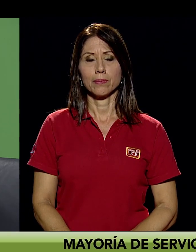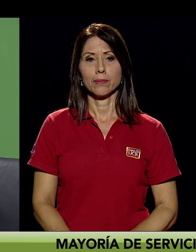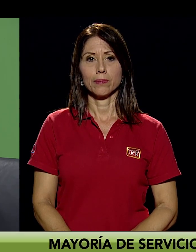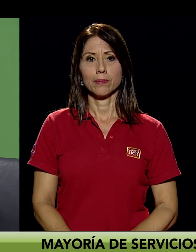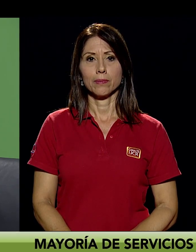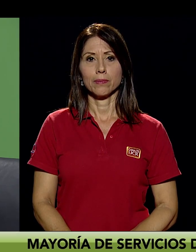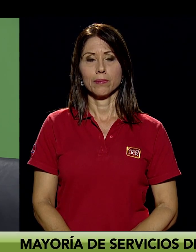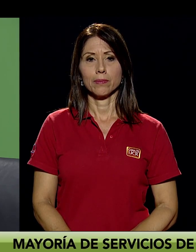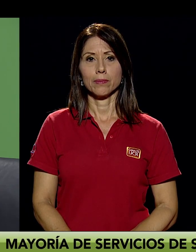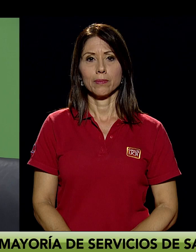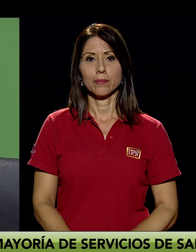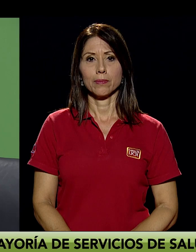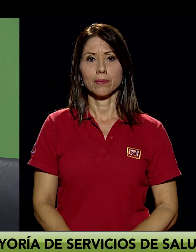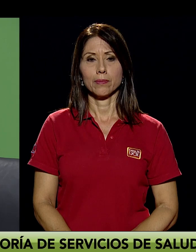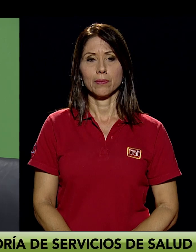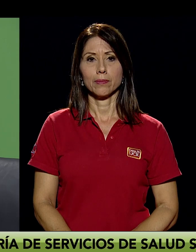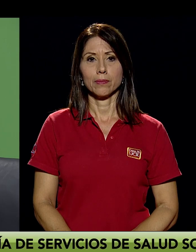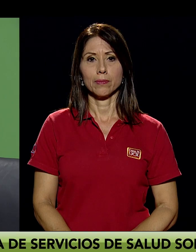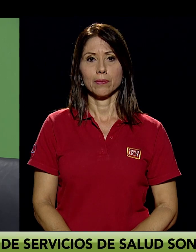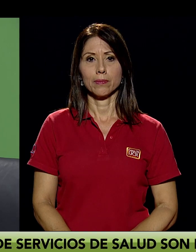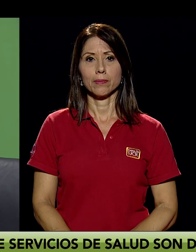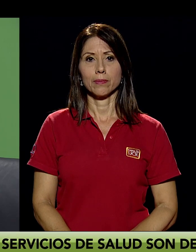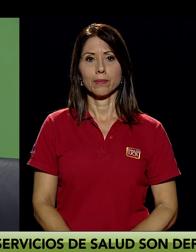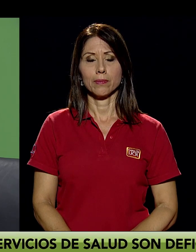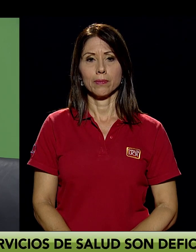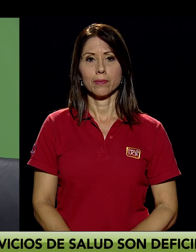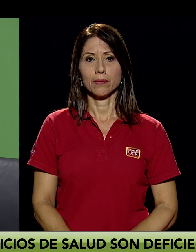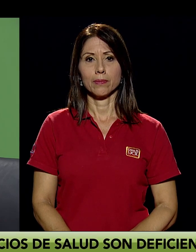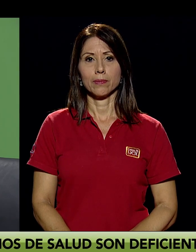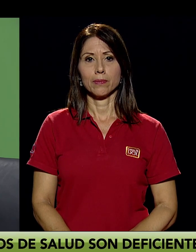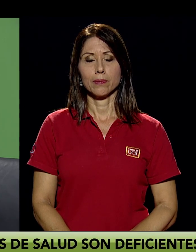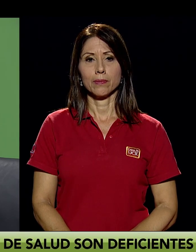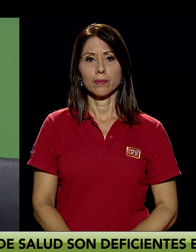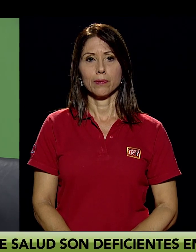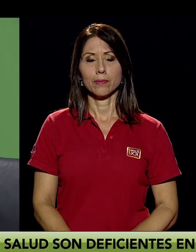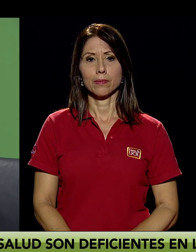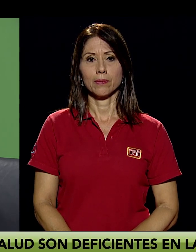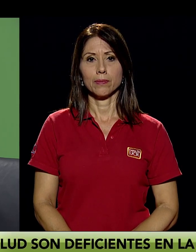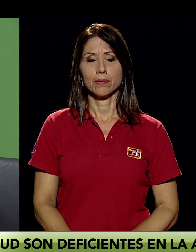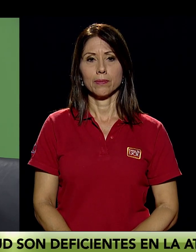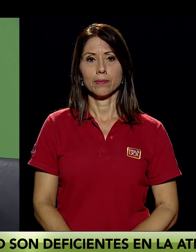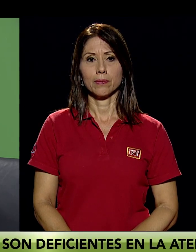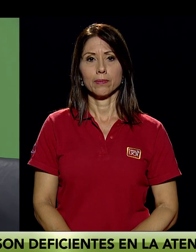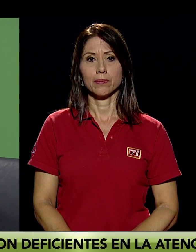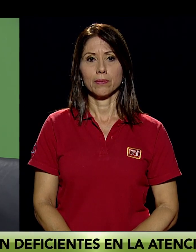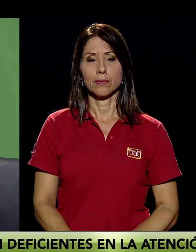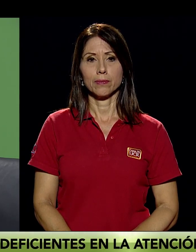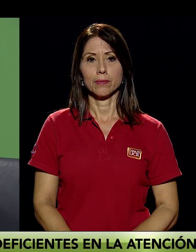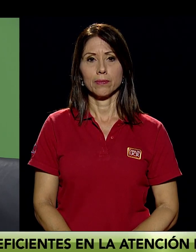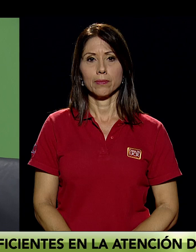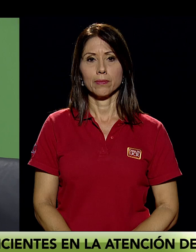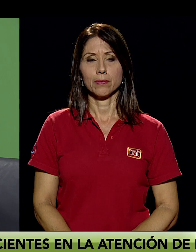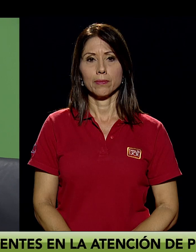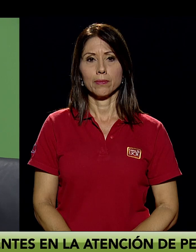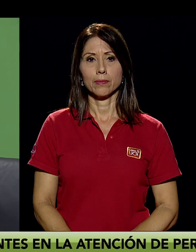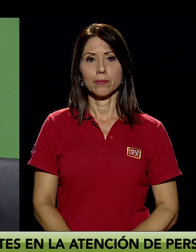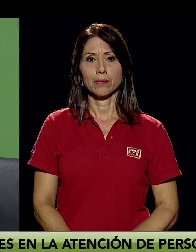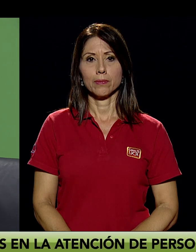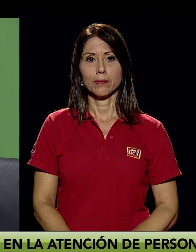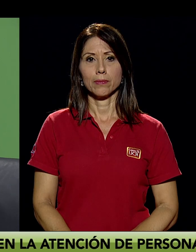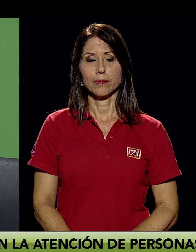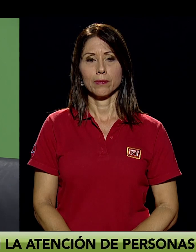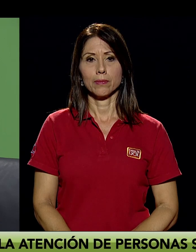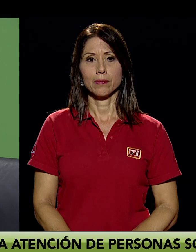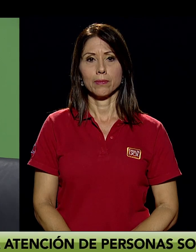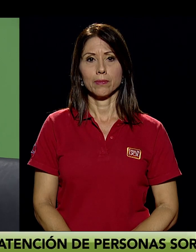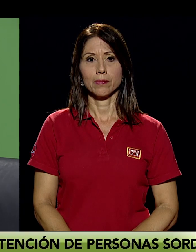Lo importante es que le haga las preguntas como se le hace a cualquier persona. Sin embargo, a las personas sordas se les recibe y se les